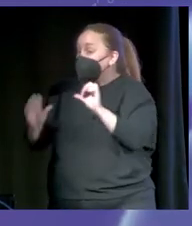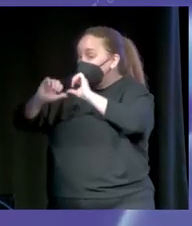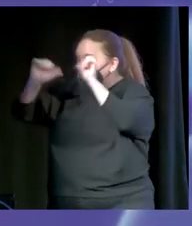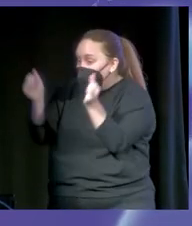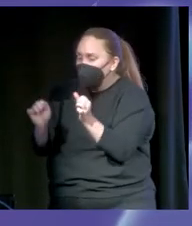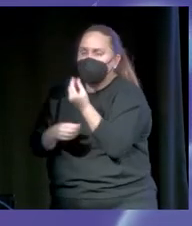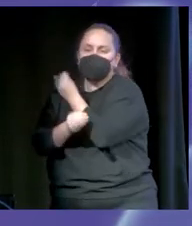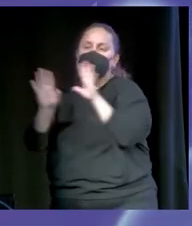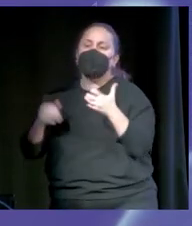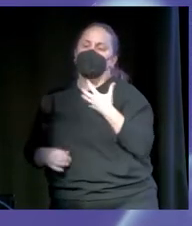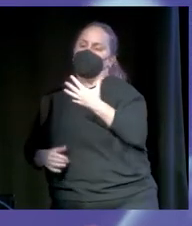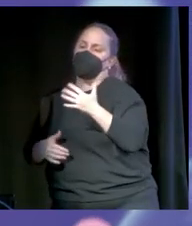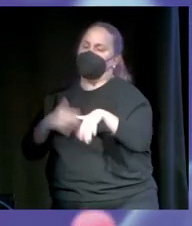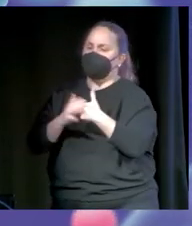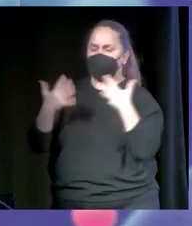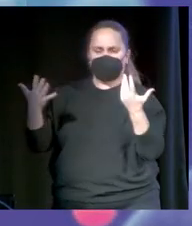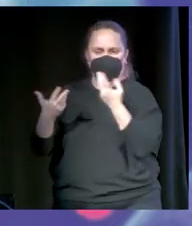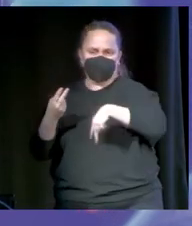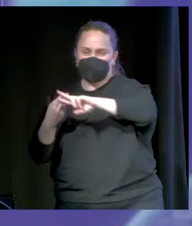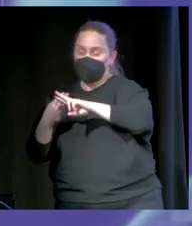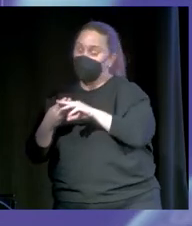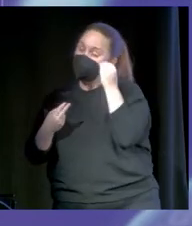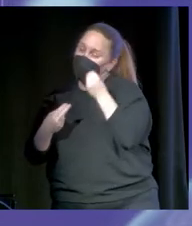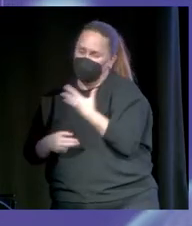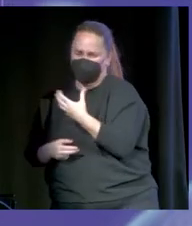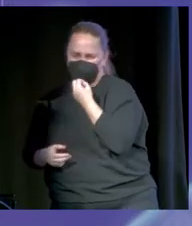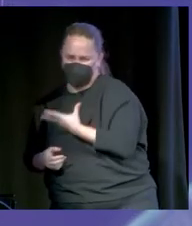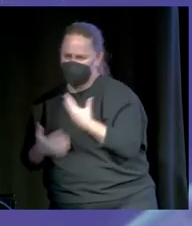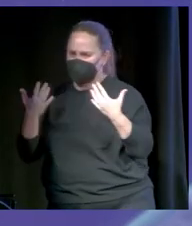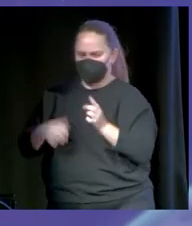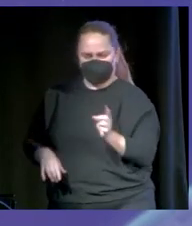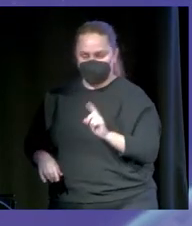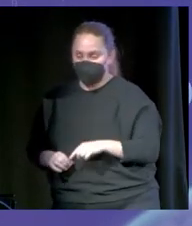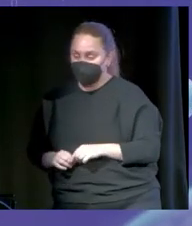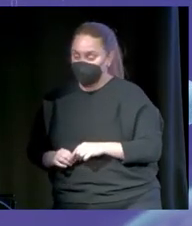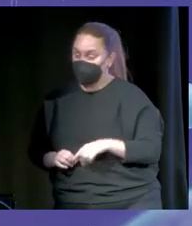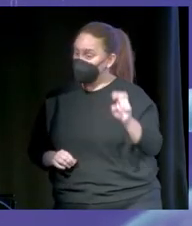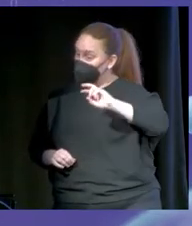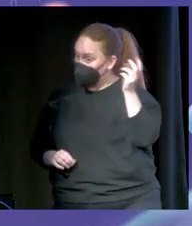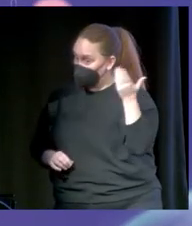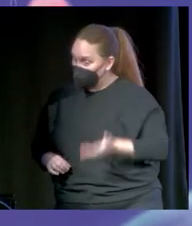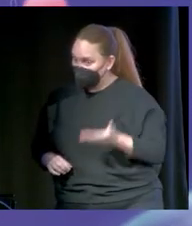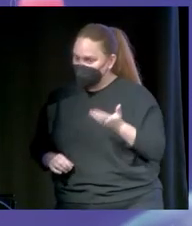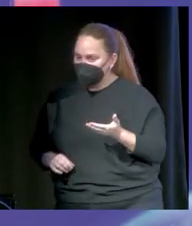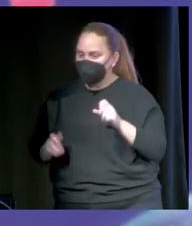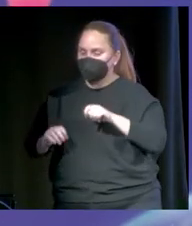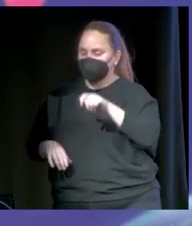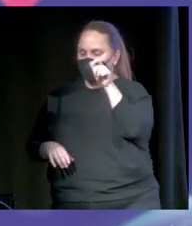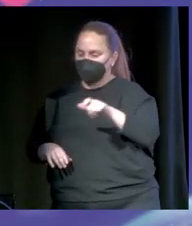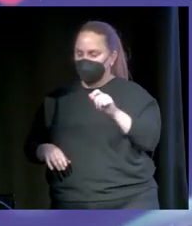es poner entre 5 y 10 hashtags. Yo recomiendo poner más 5 que 10. Y un punto importante. Los haters.